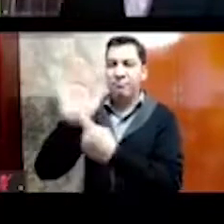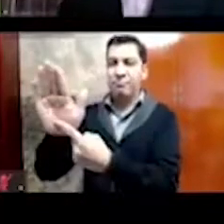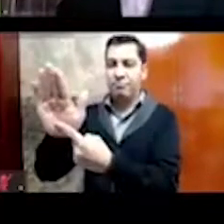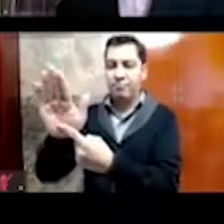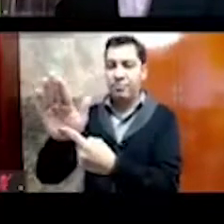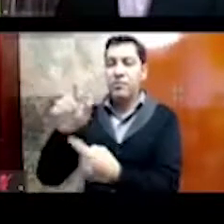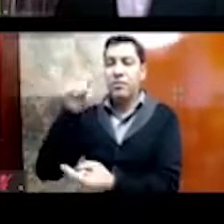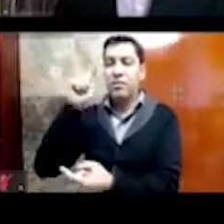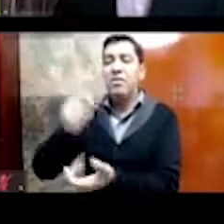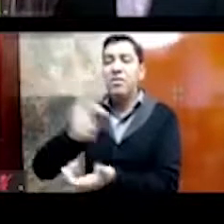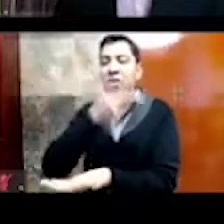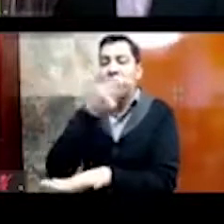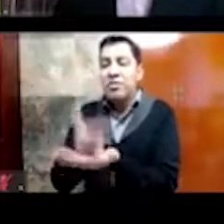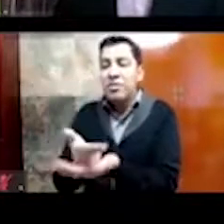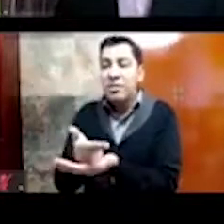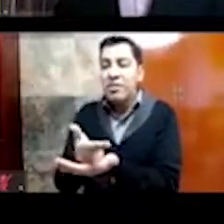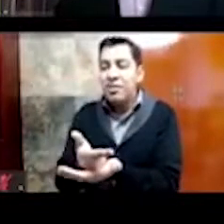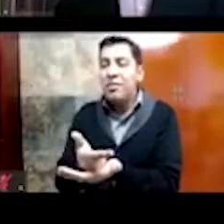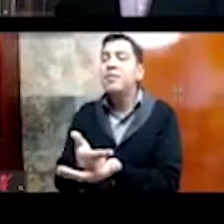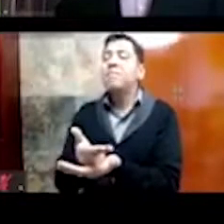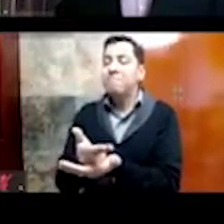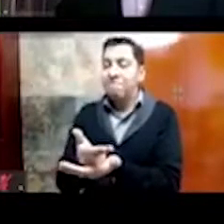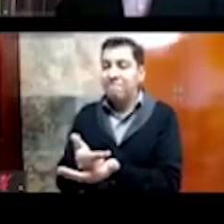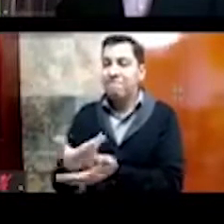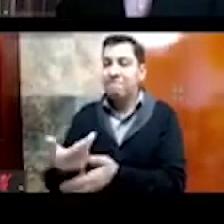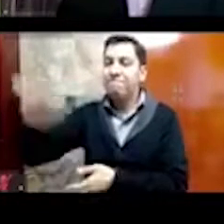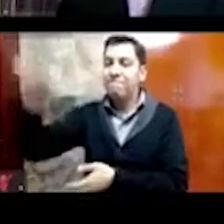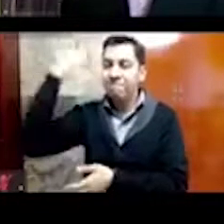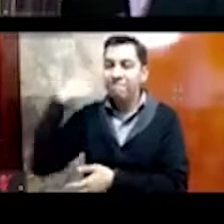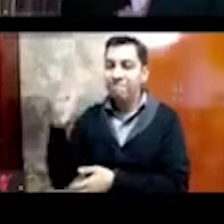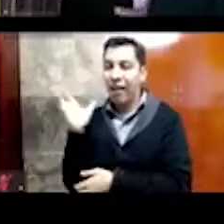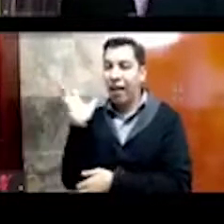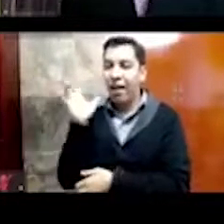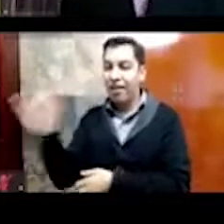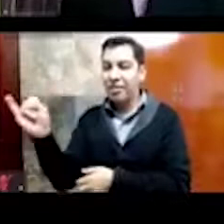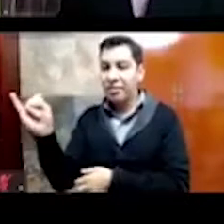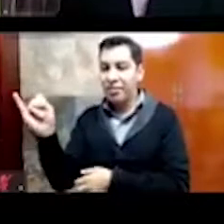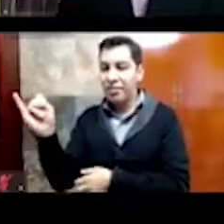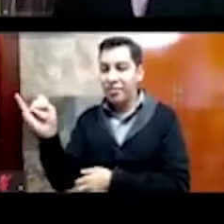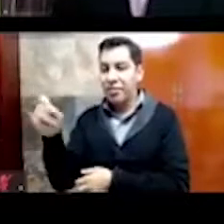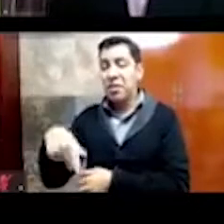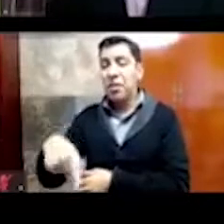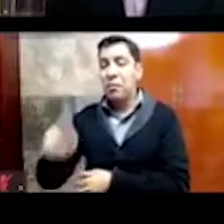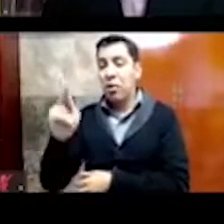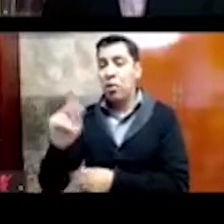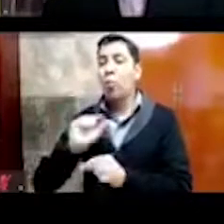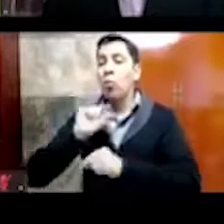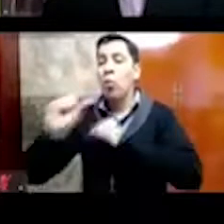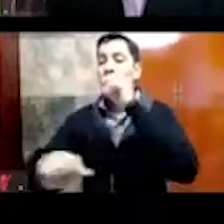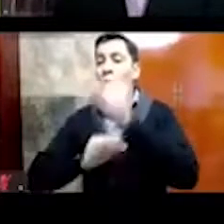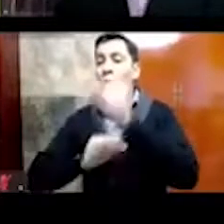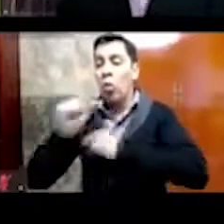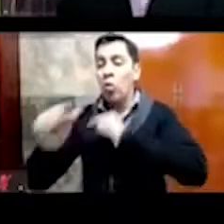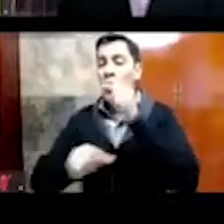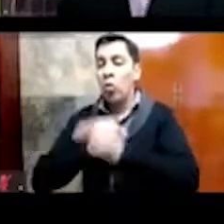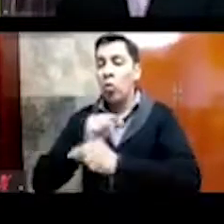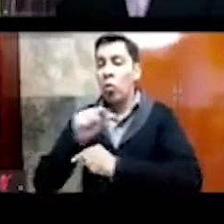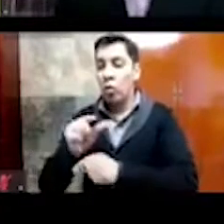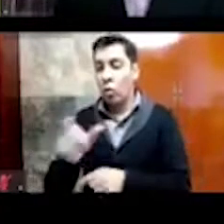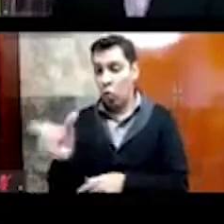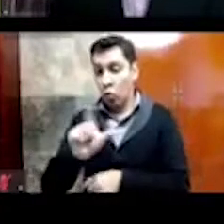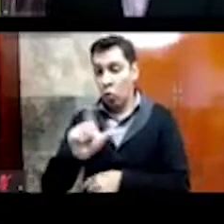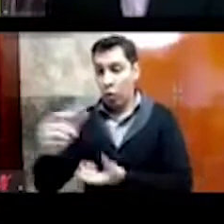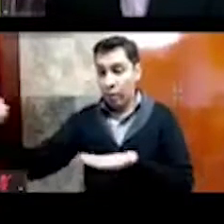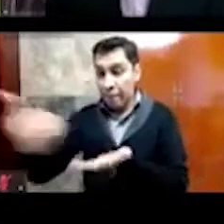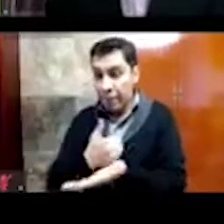Tenochtitlán, y y lo que fue de esta gran ciudad que desaparece, que prácticamente cuando llegan los